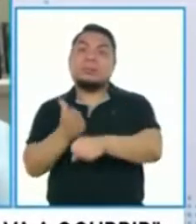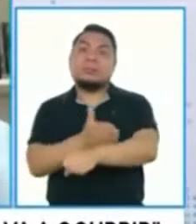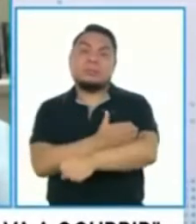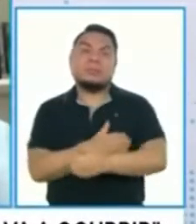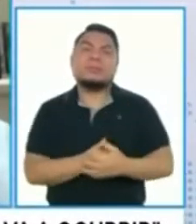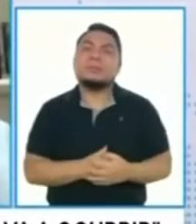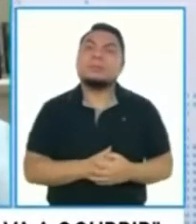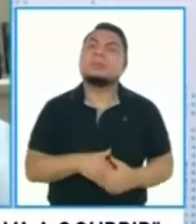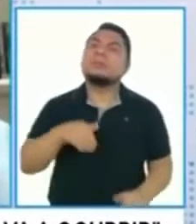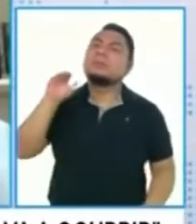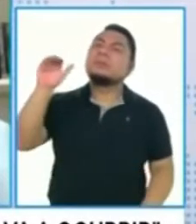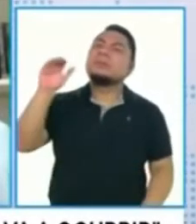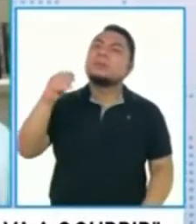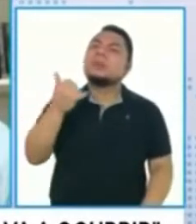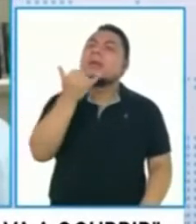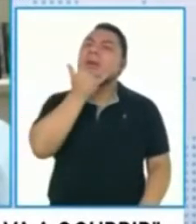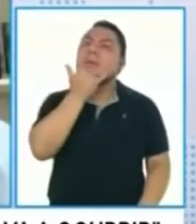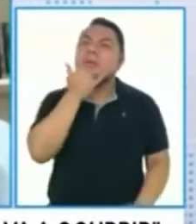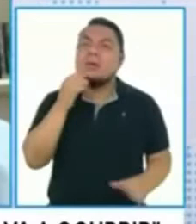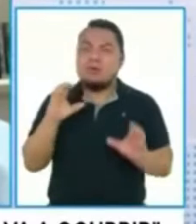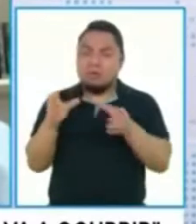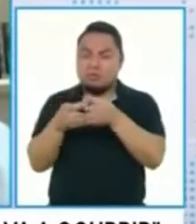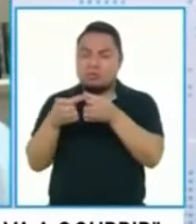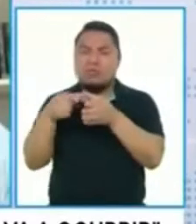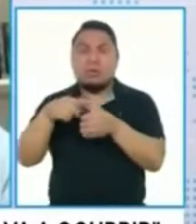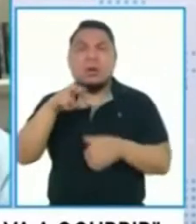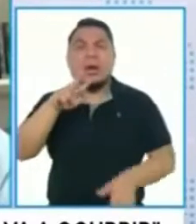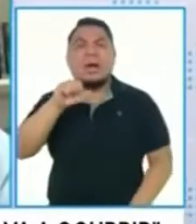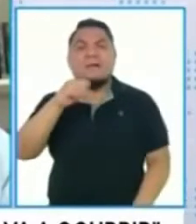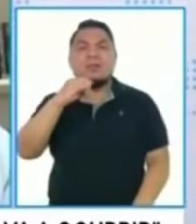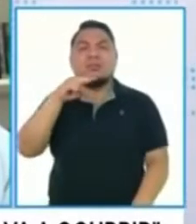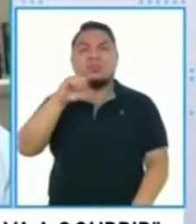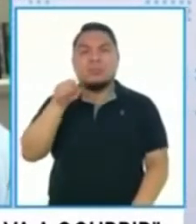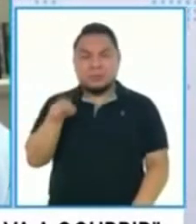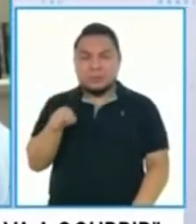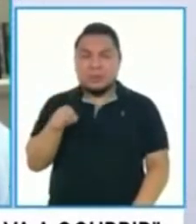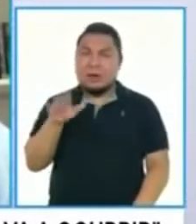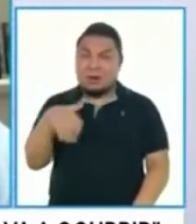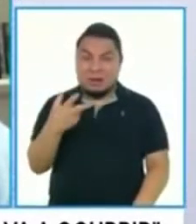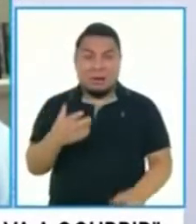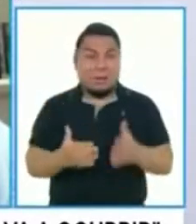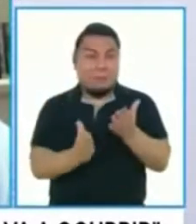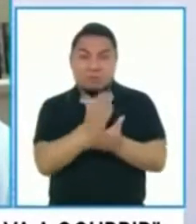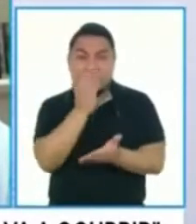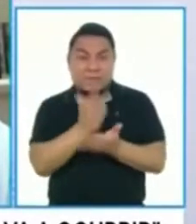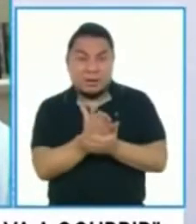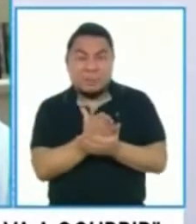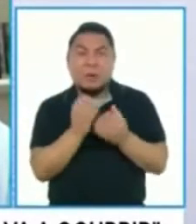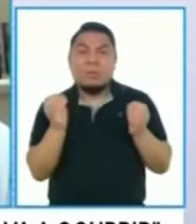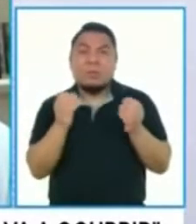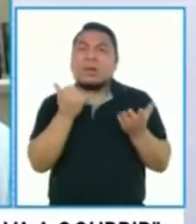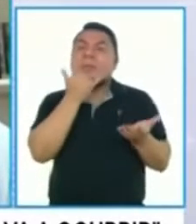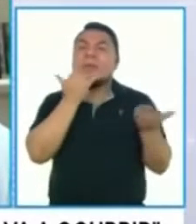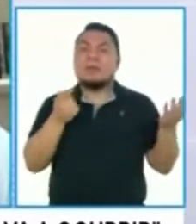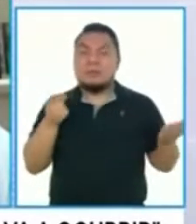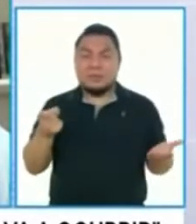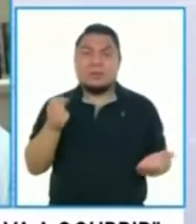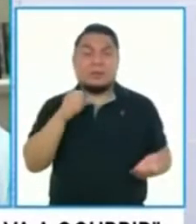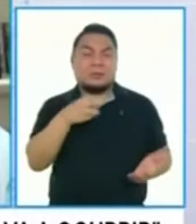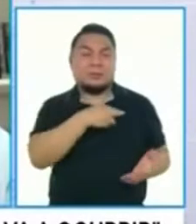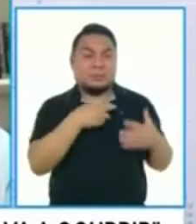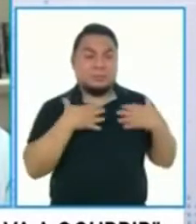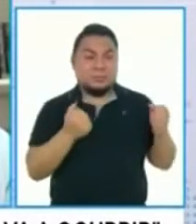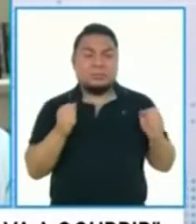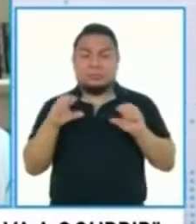¿Y qué pasó con el comando vacuna? ¿Ha habido un problema o una falta de coordinación o falta de sintonía entre el